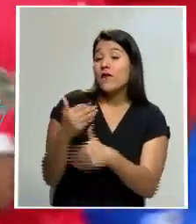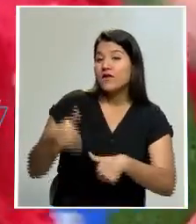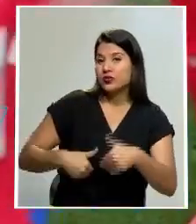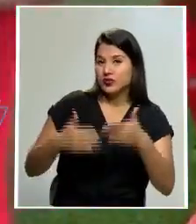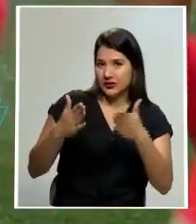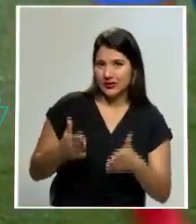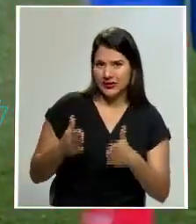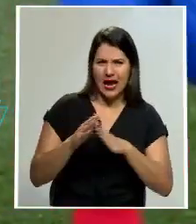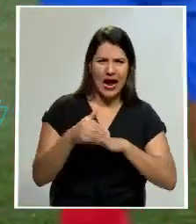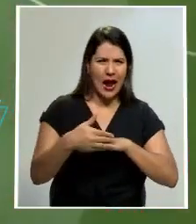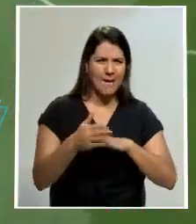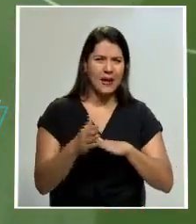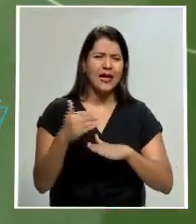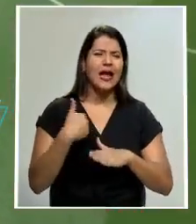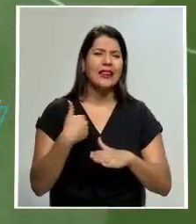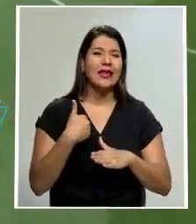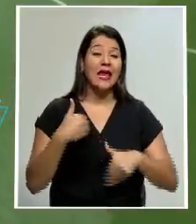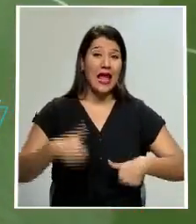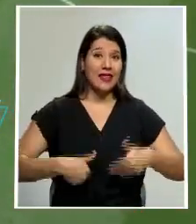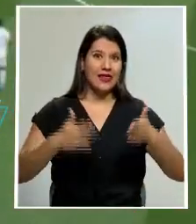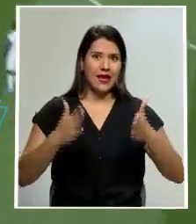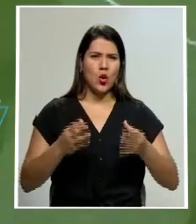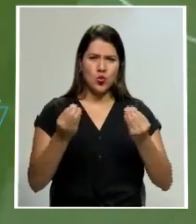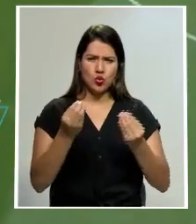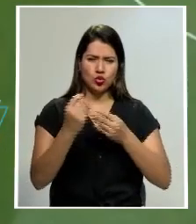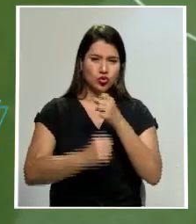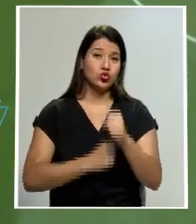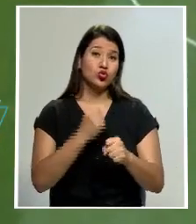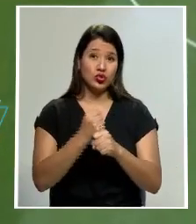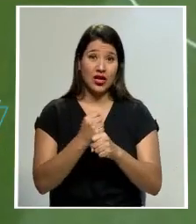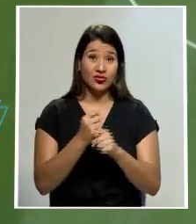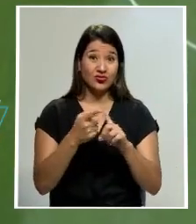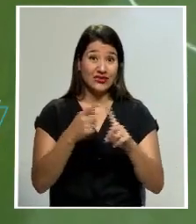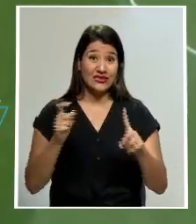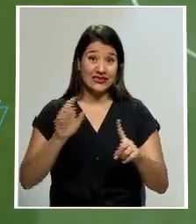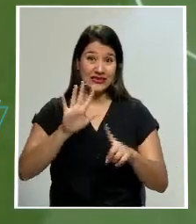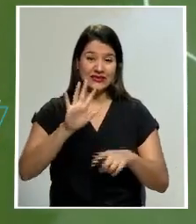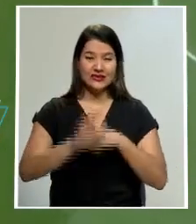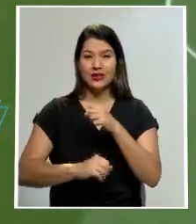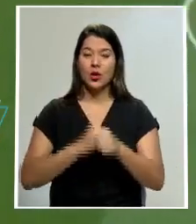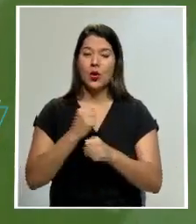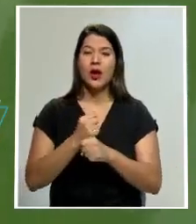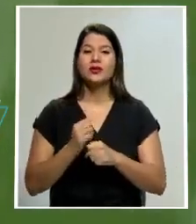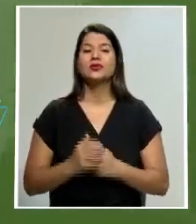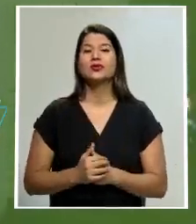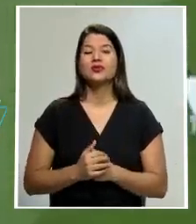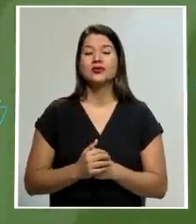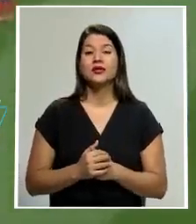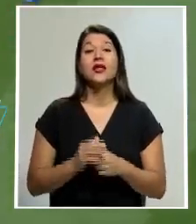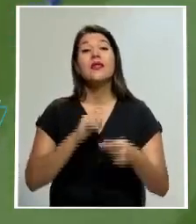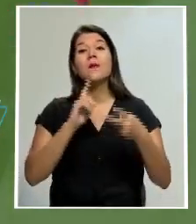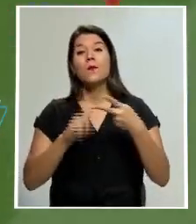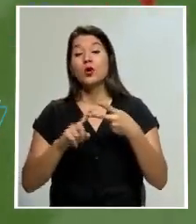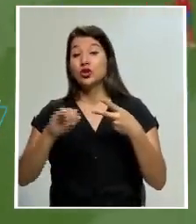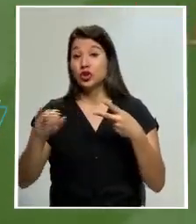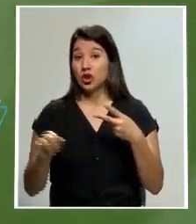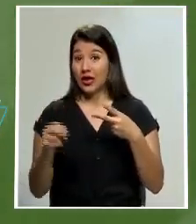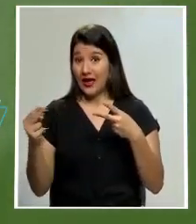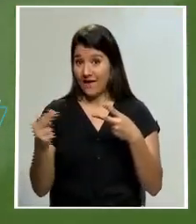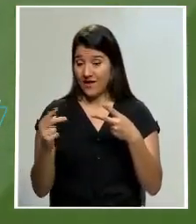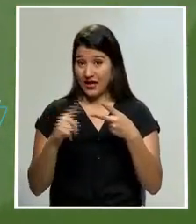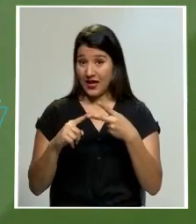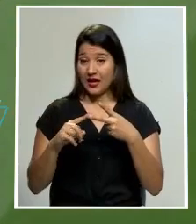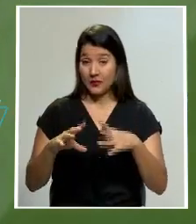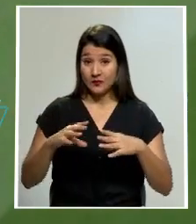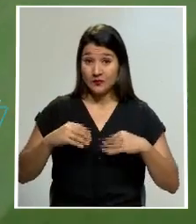mismo entrenador, ya que Teodoro Whitmore está de frente de la selección desde hace cinco años. A él le sigue John Hedman, quien tomó